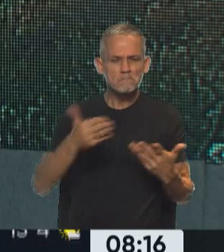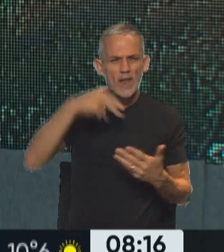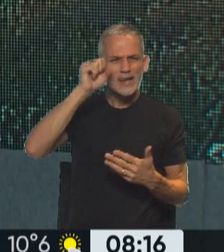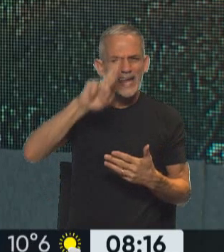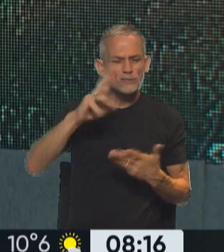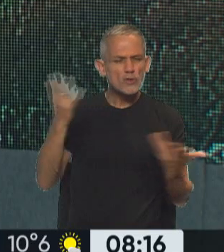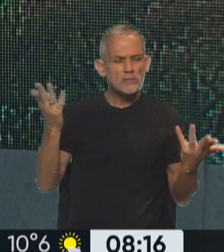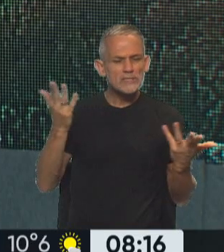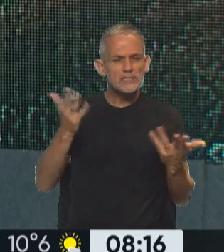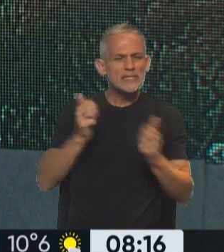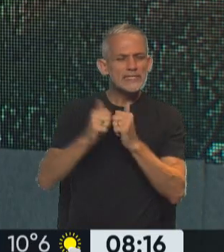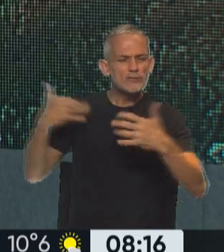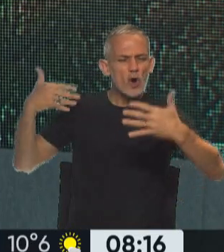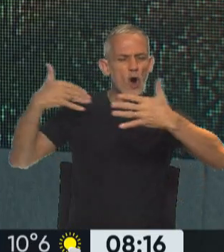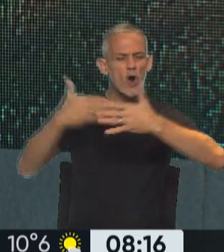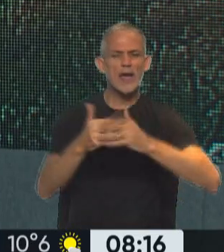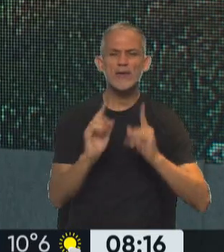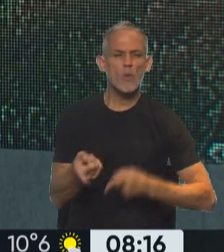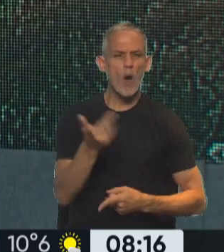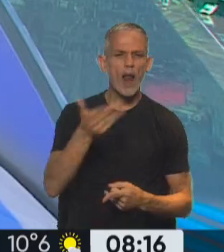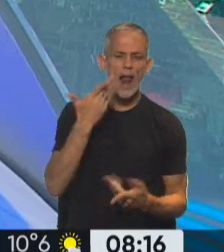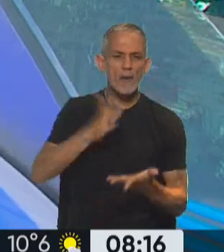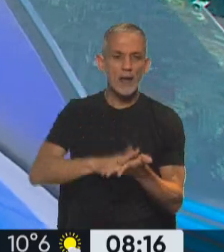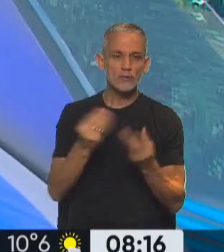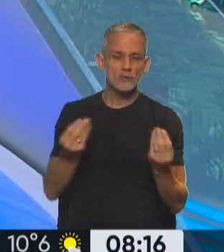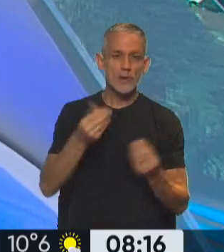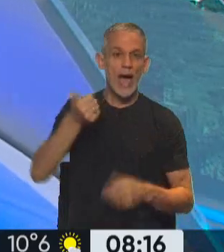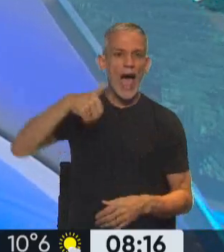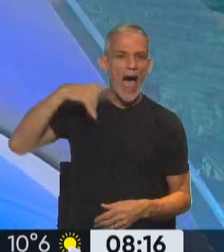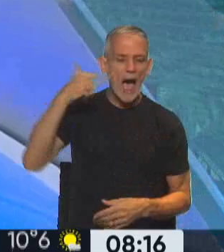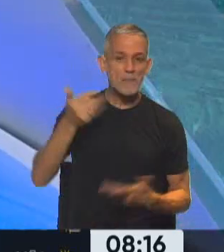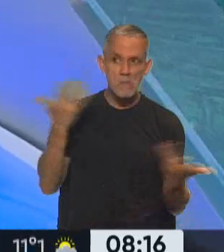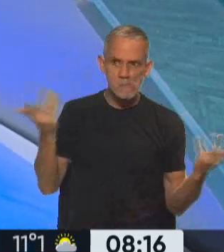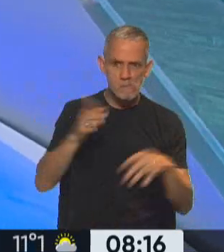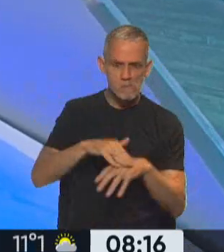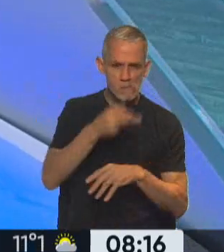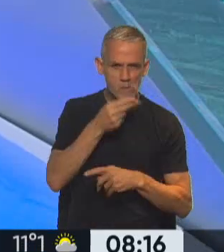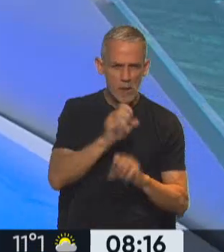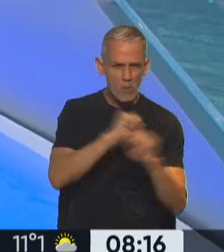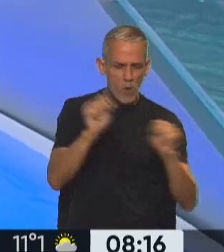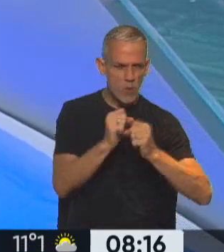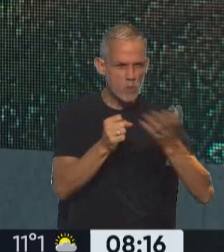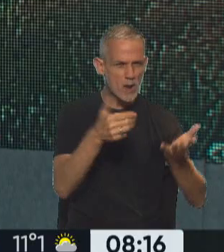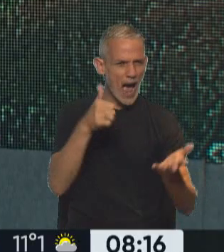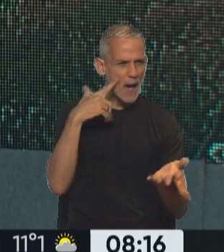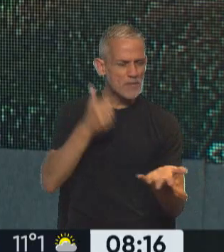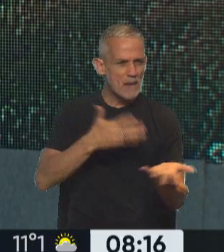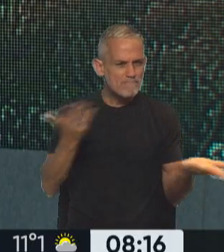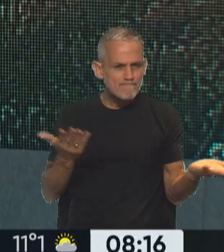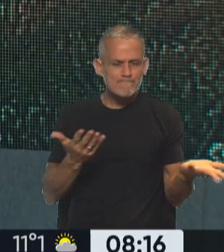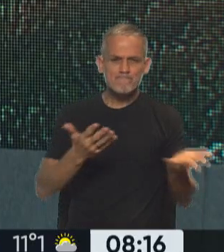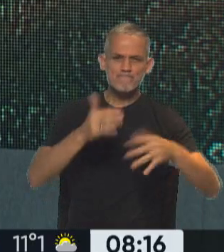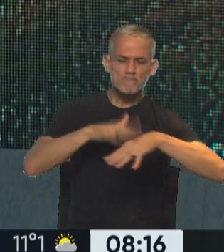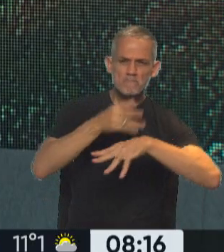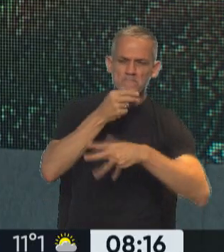A altura de la historia sigamos hablando de la AMIA sin responsables, condenados, sin un